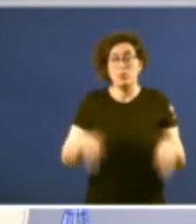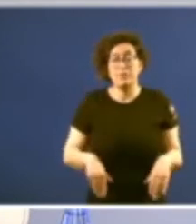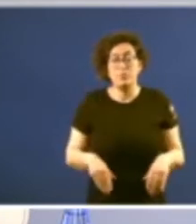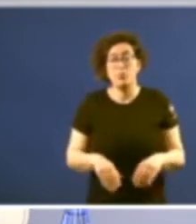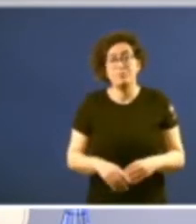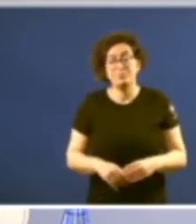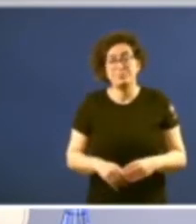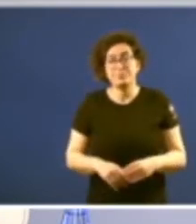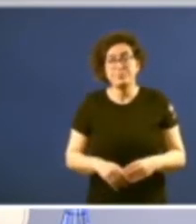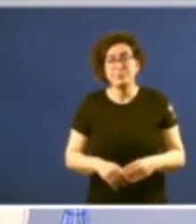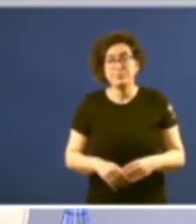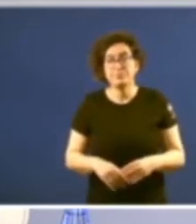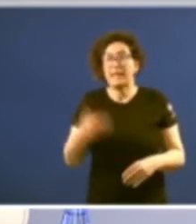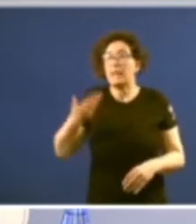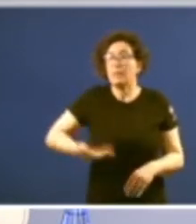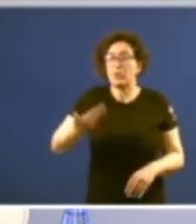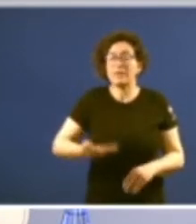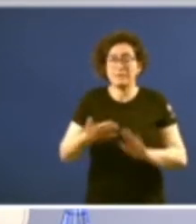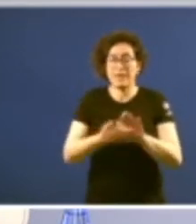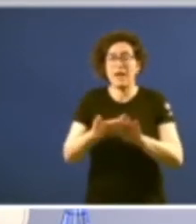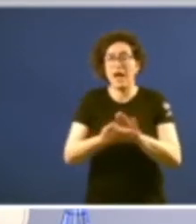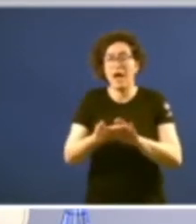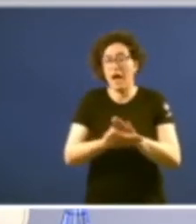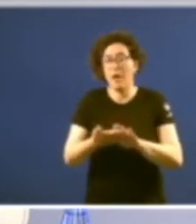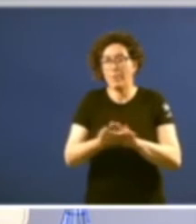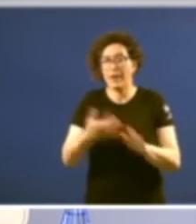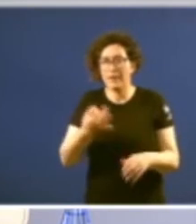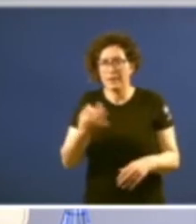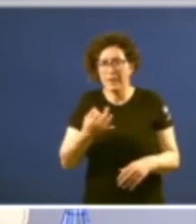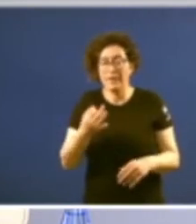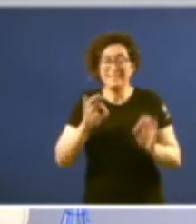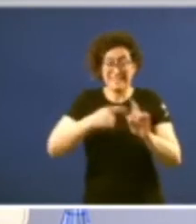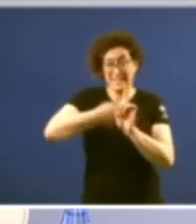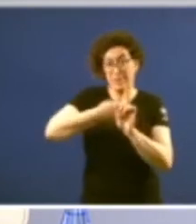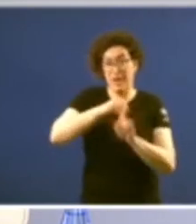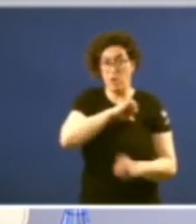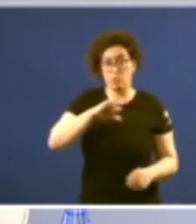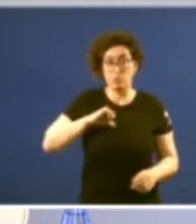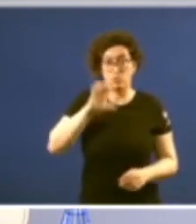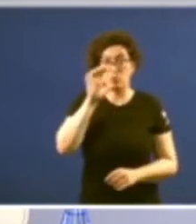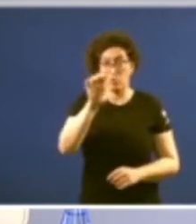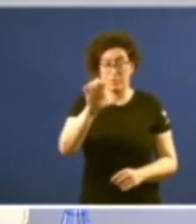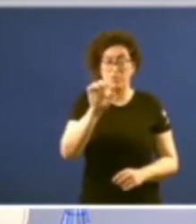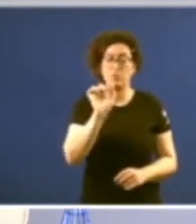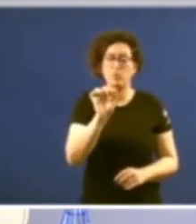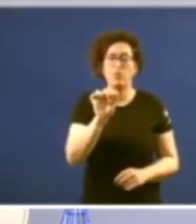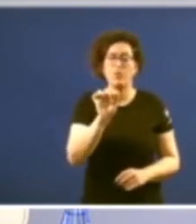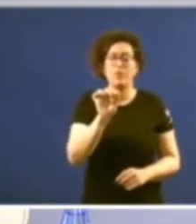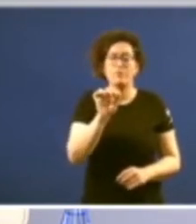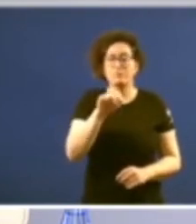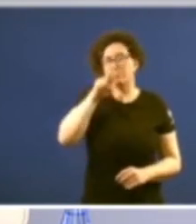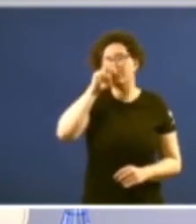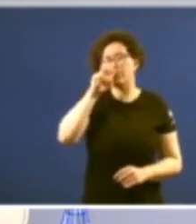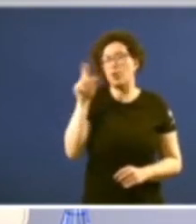é importante subliñar que a nivel autonómico non se prevé